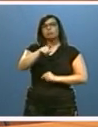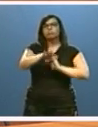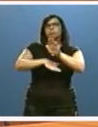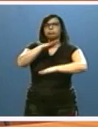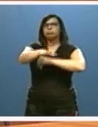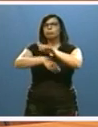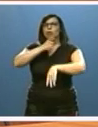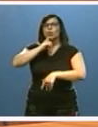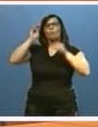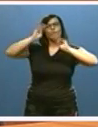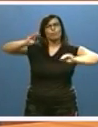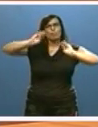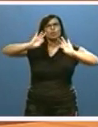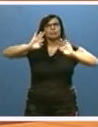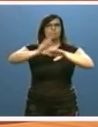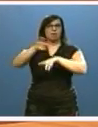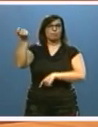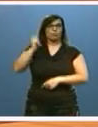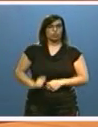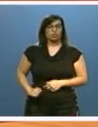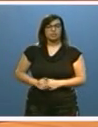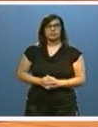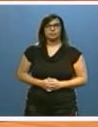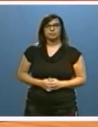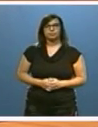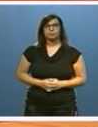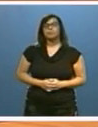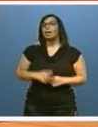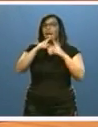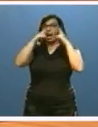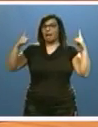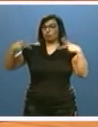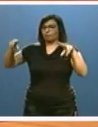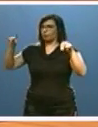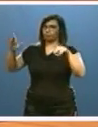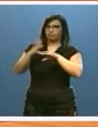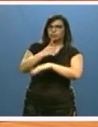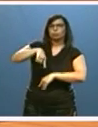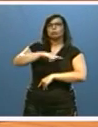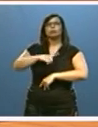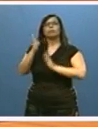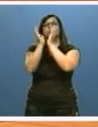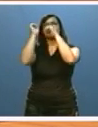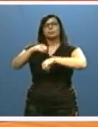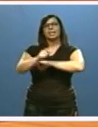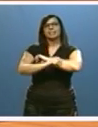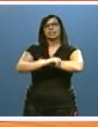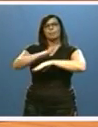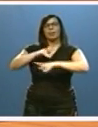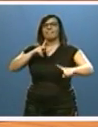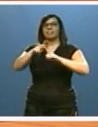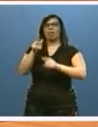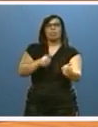específicamente a los profesionales. Antes del fin de 2016 aprobaremos una estrategia de prevención de la